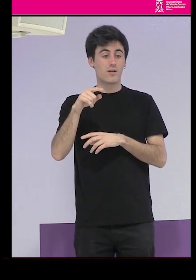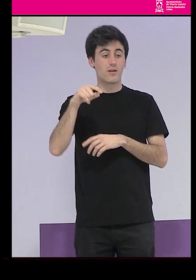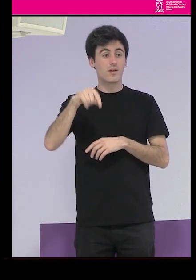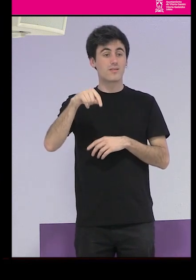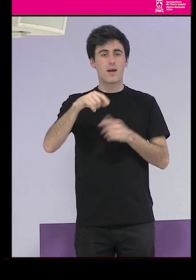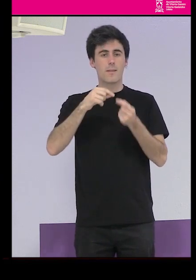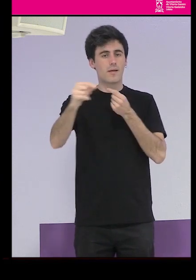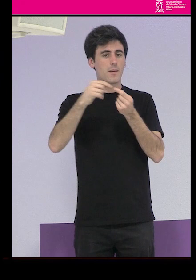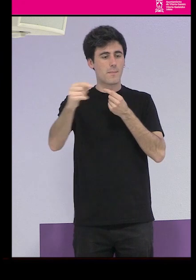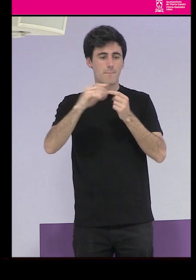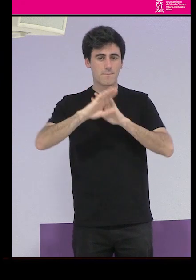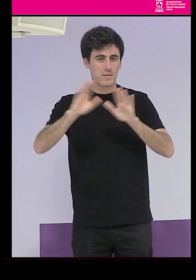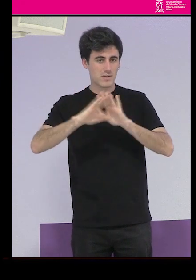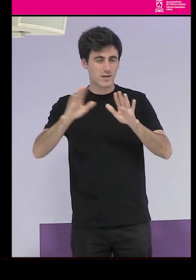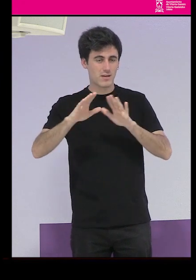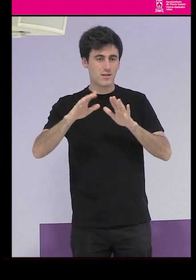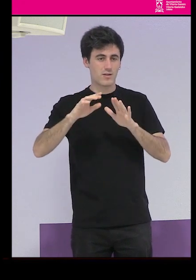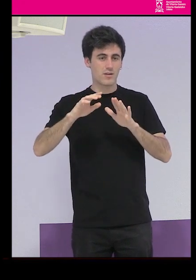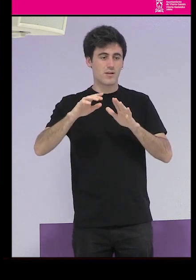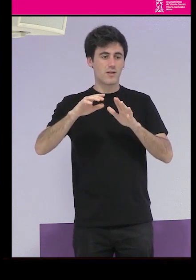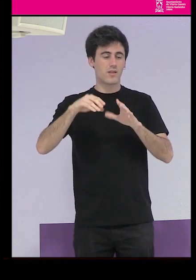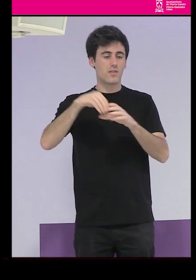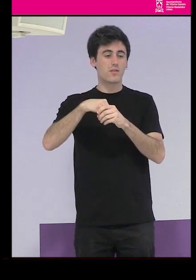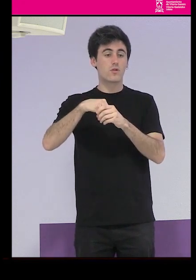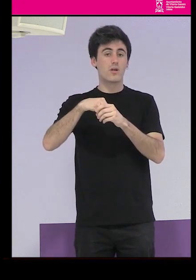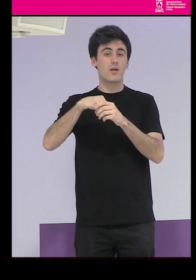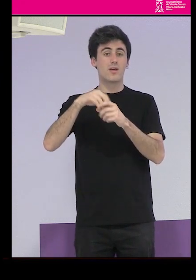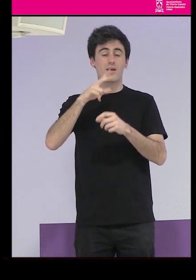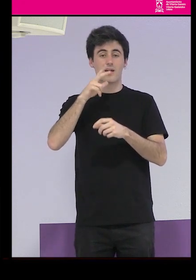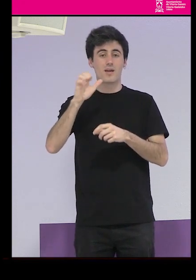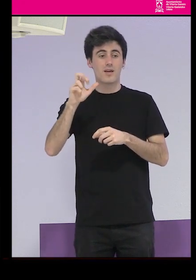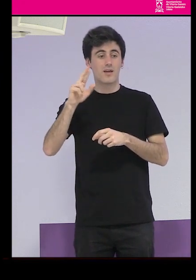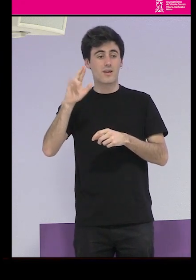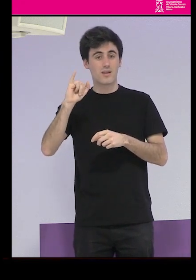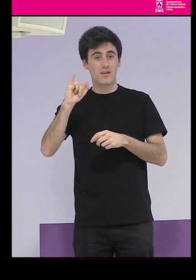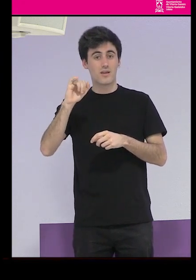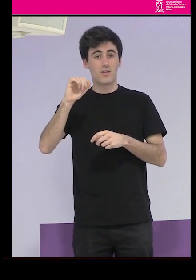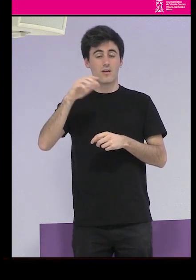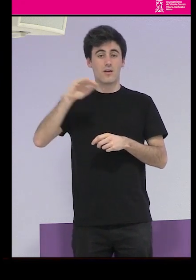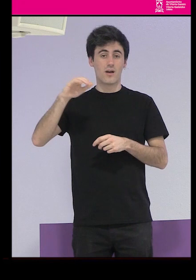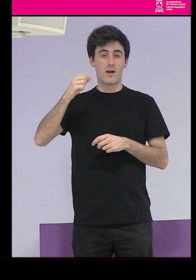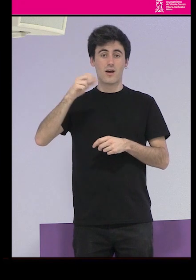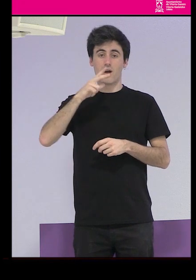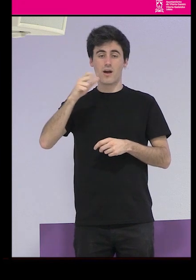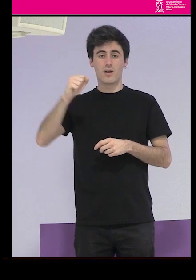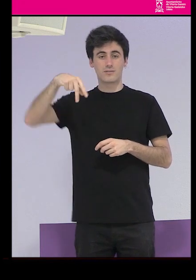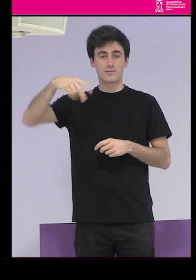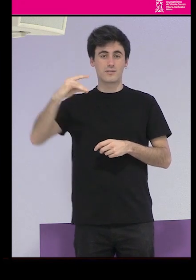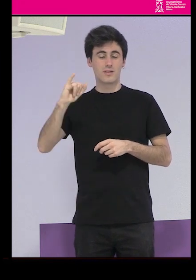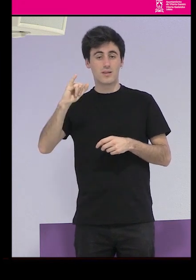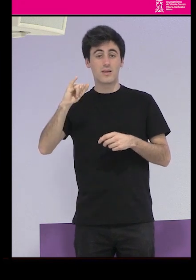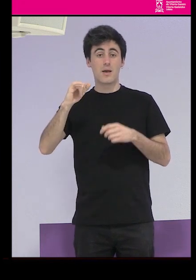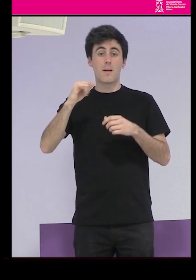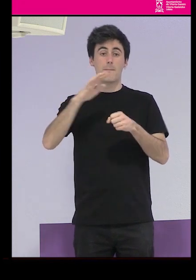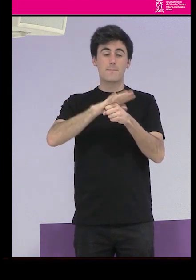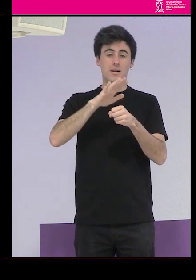en streaming dentro del espacio de R&D y será el martes 26 de marzo a